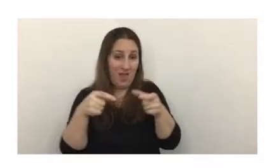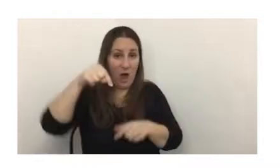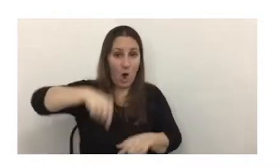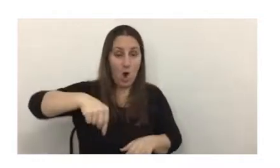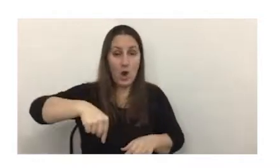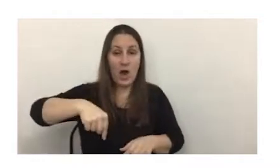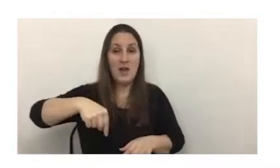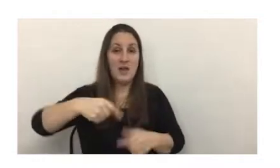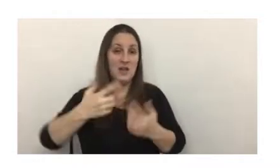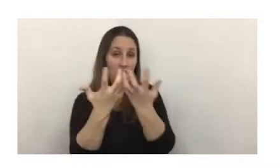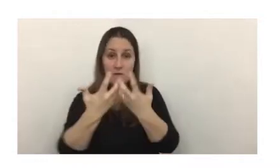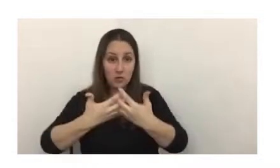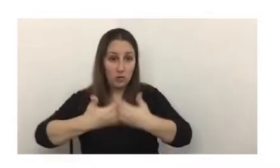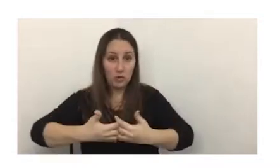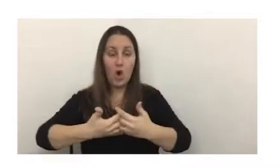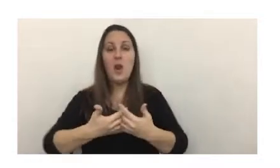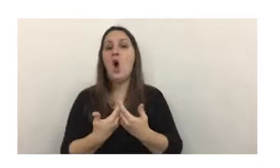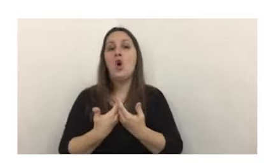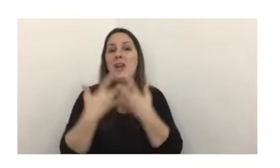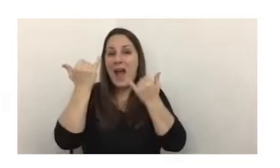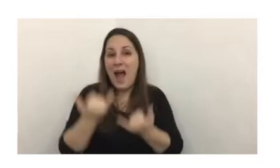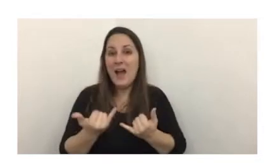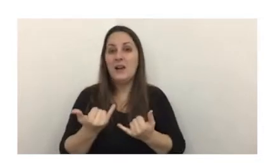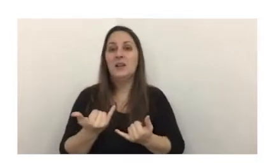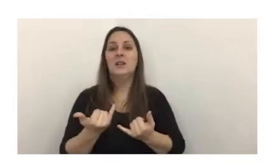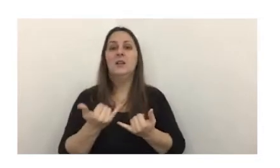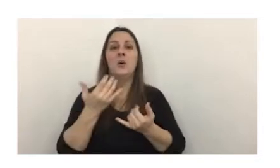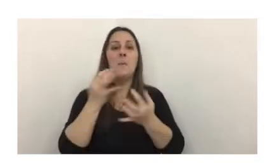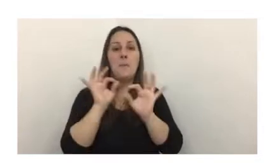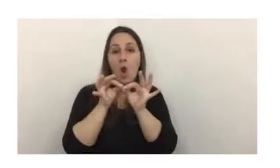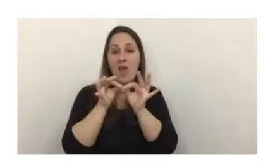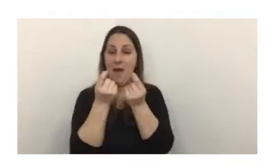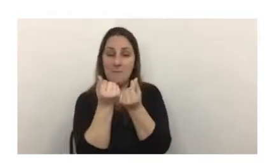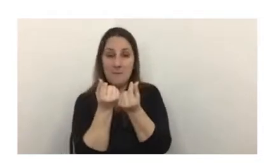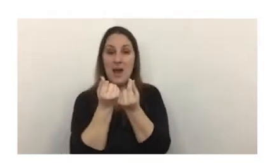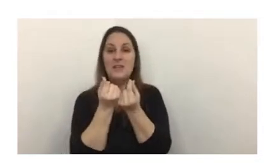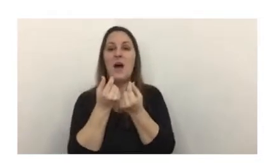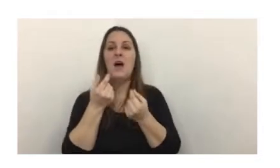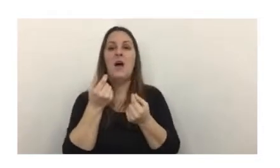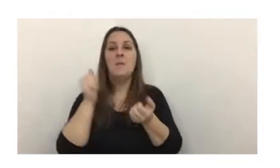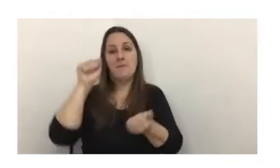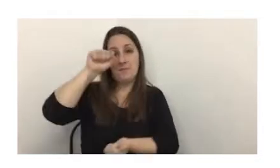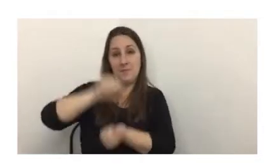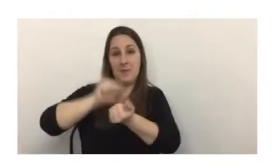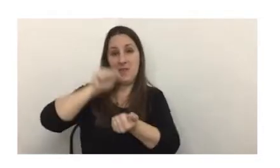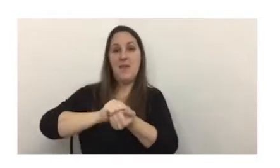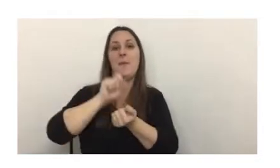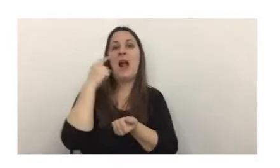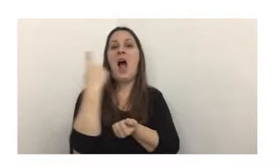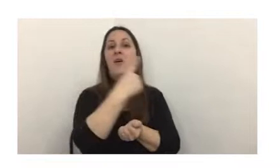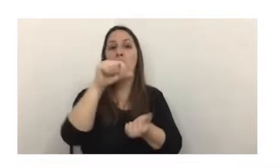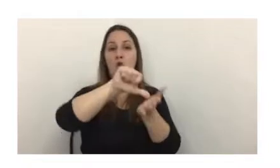forzoso, o moneda fiat o fiduciaria, monedas emitidas por los estados.